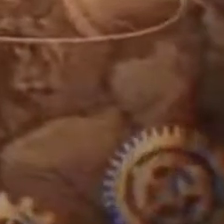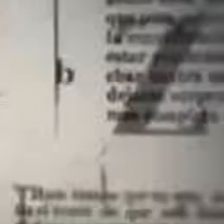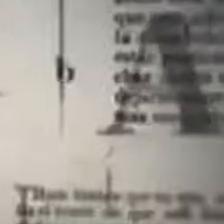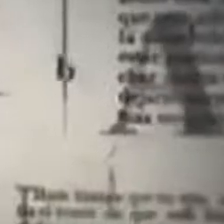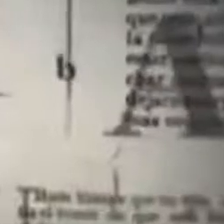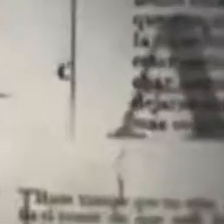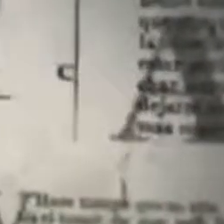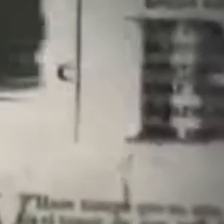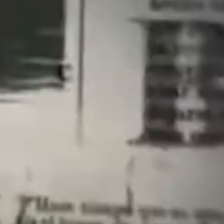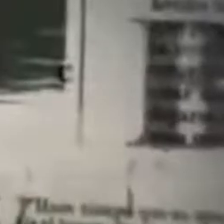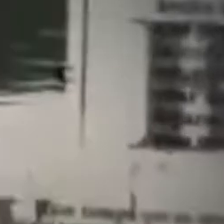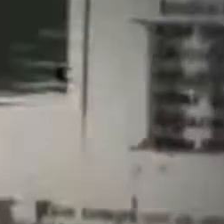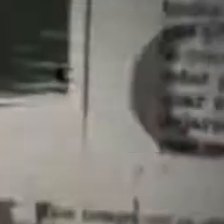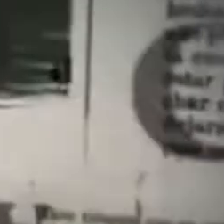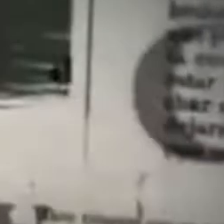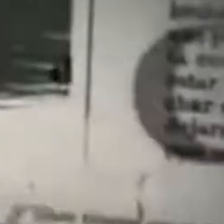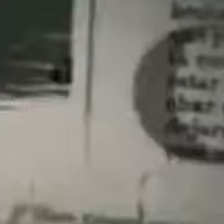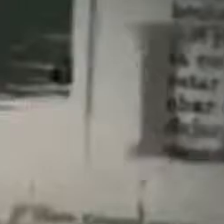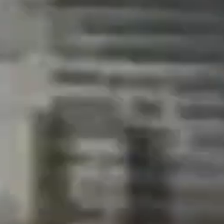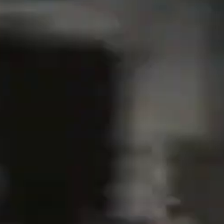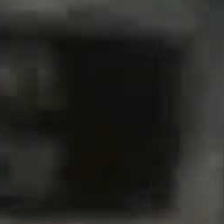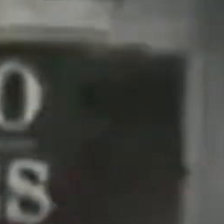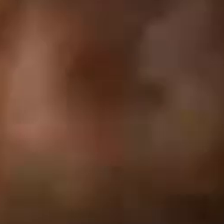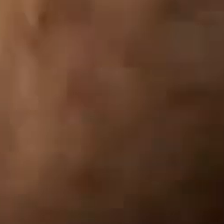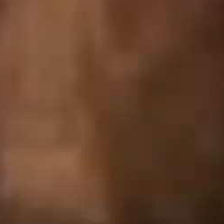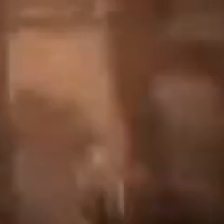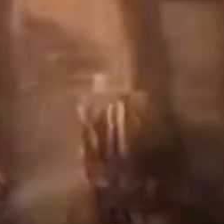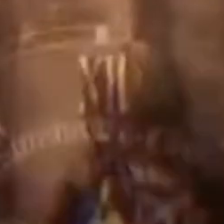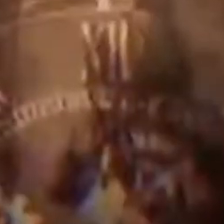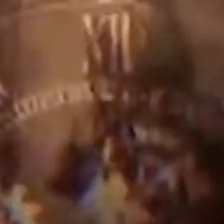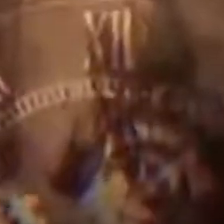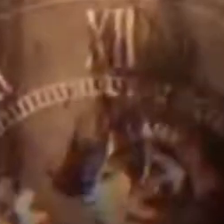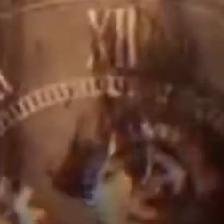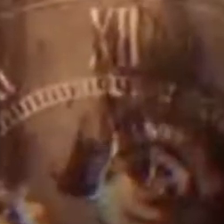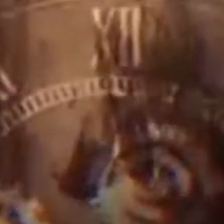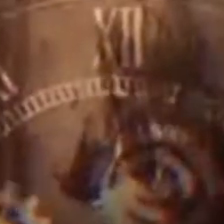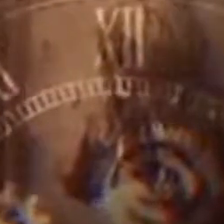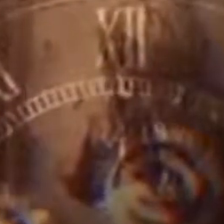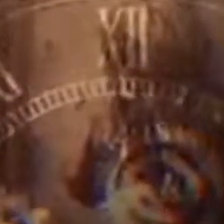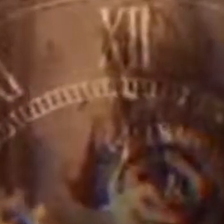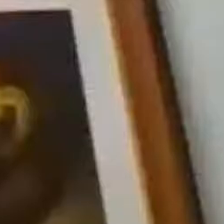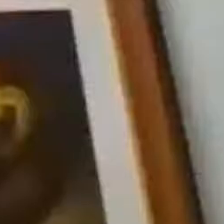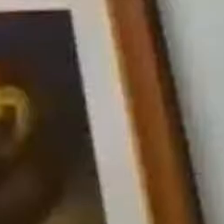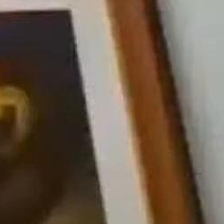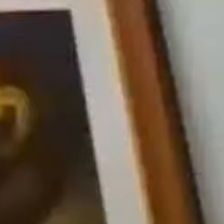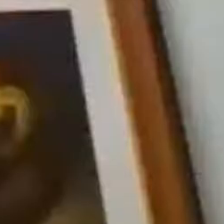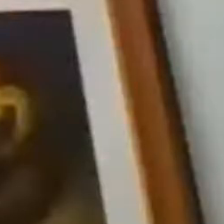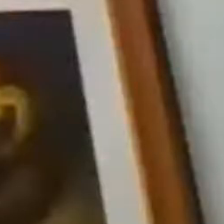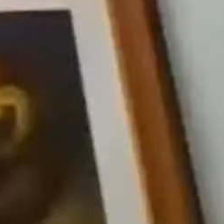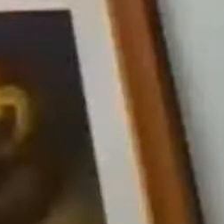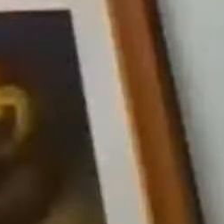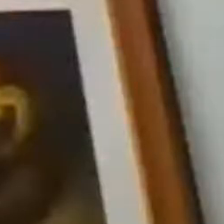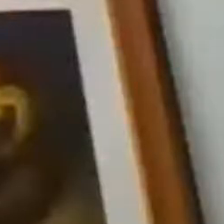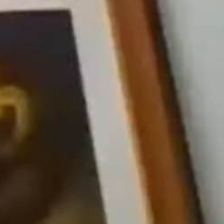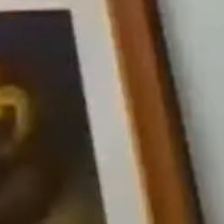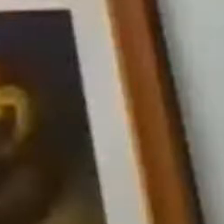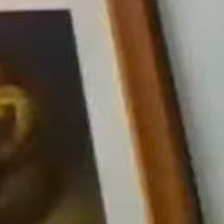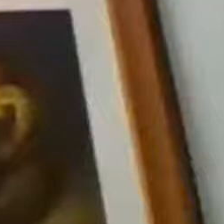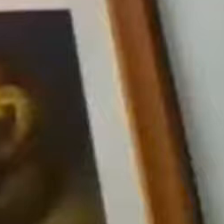los señalados fueron los inmigrantes chinos. Había llevado la inmigración china. En esos tiempos se pensaban también